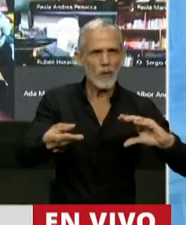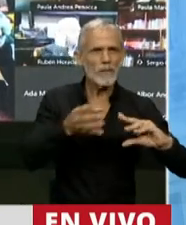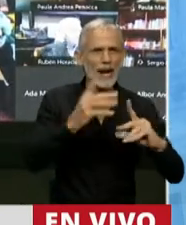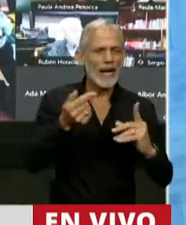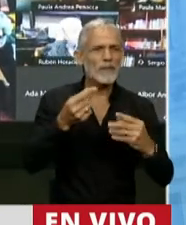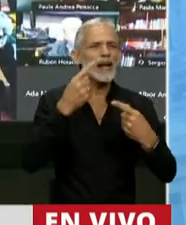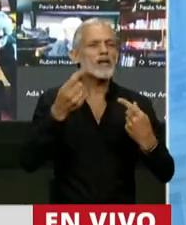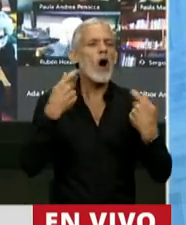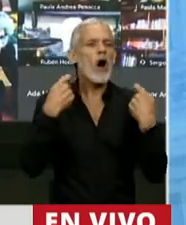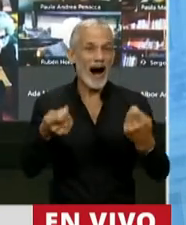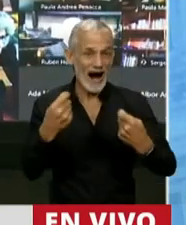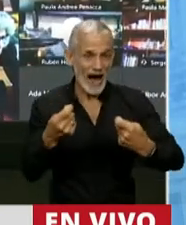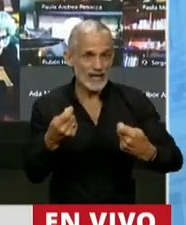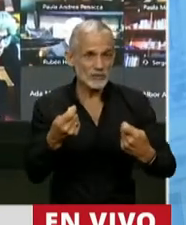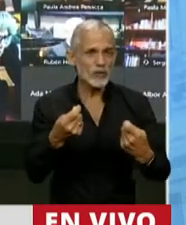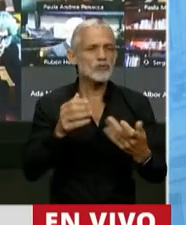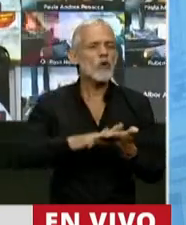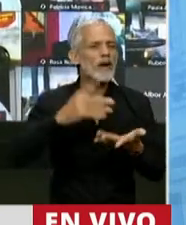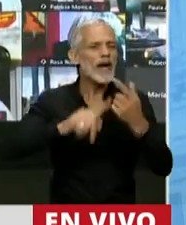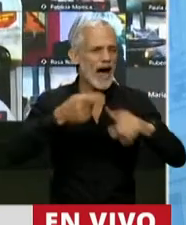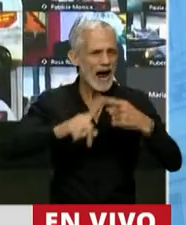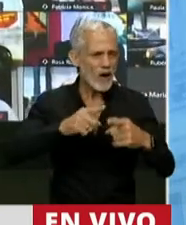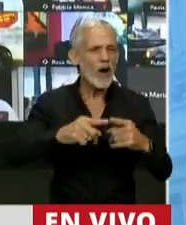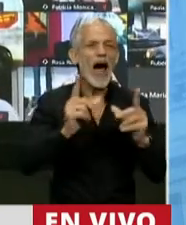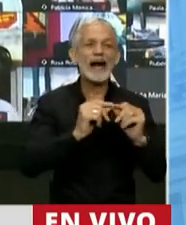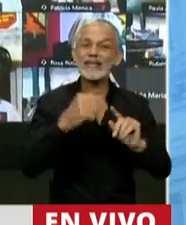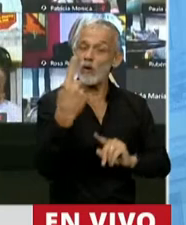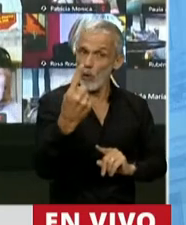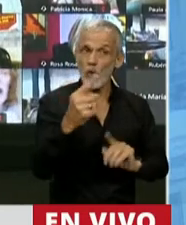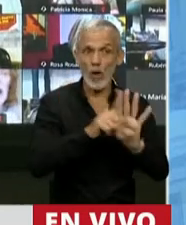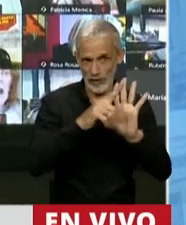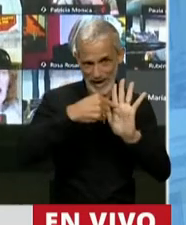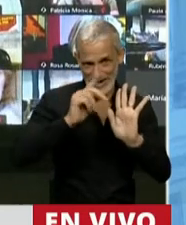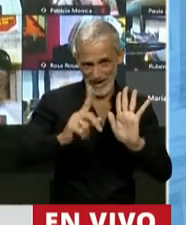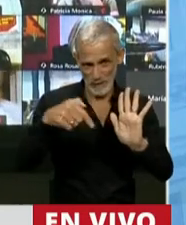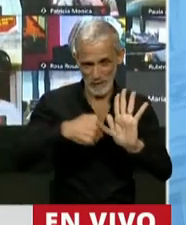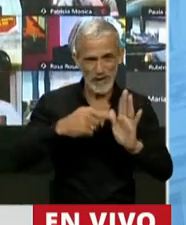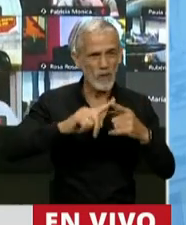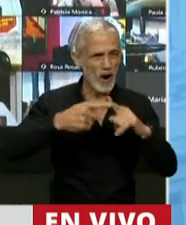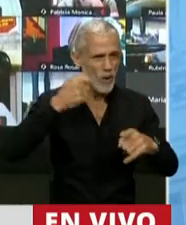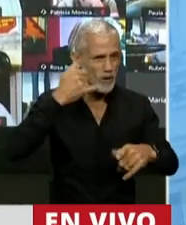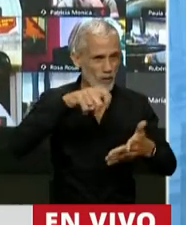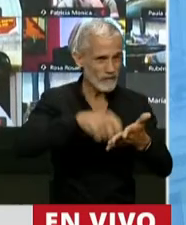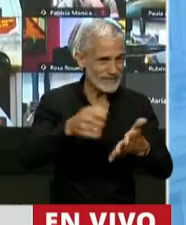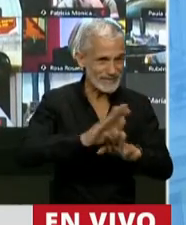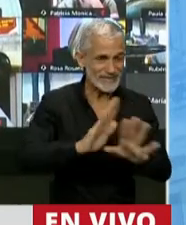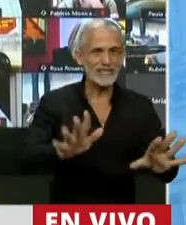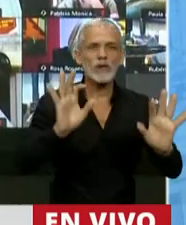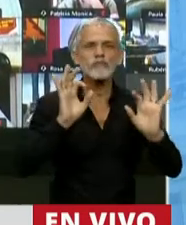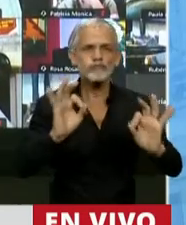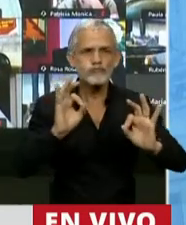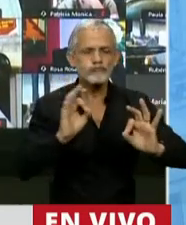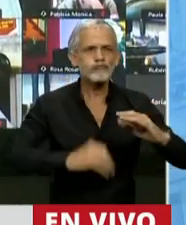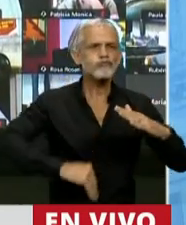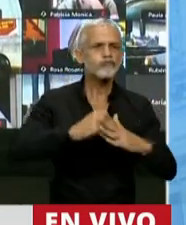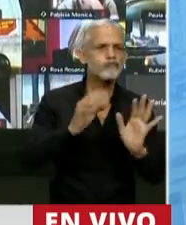atención del gasto que demanda el convenio aprobado por el artículo 1 de la presente, con lo que quedará cumplida la exigencia